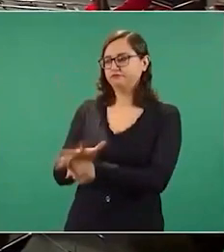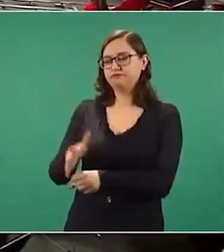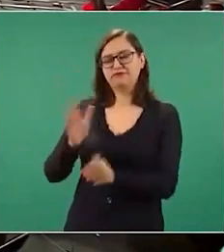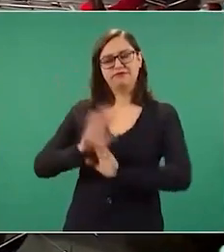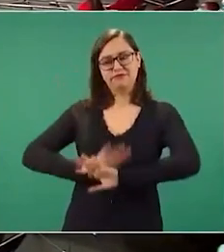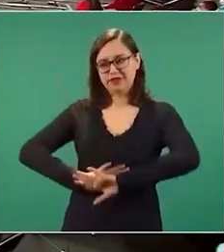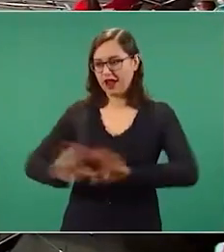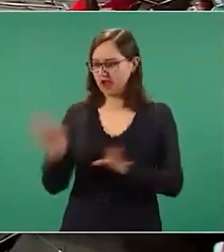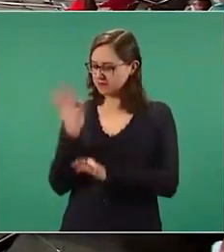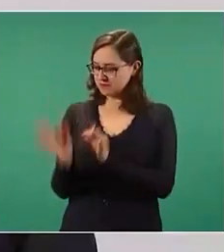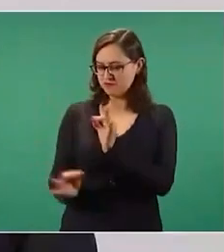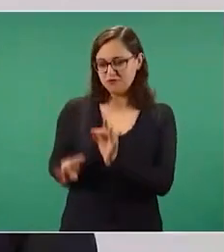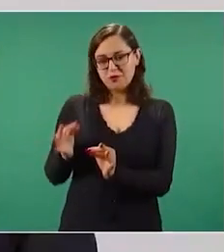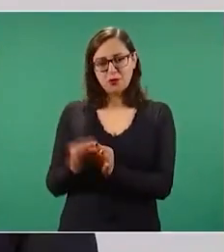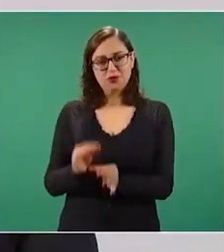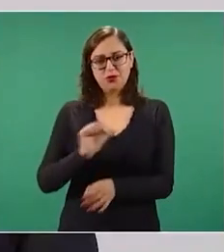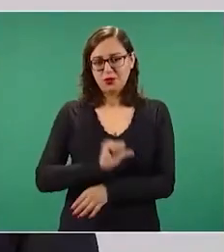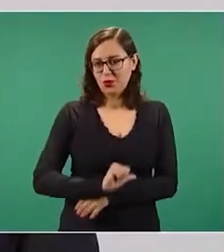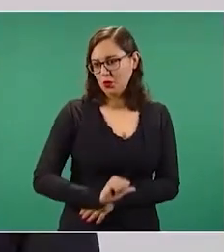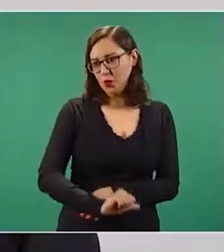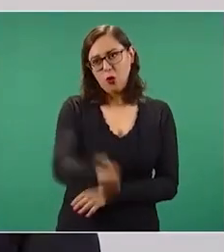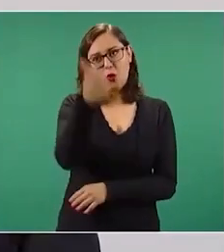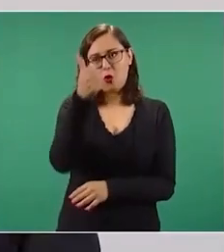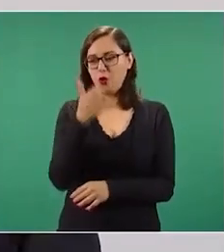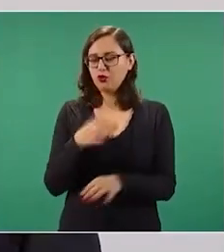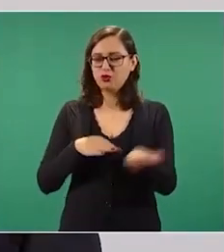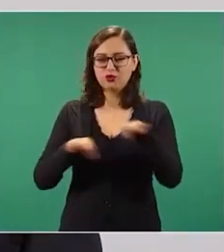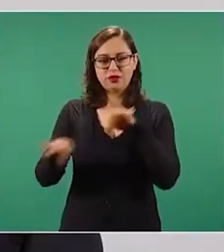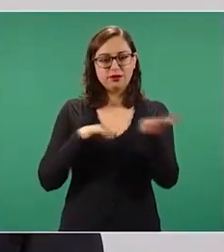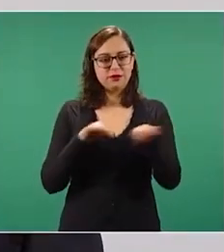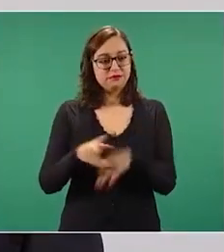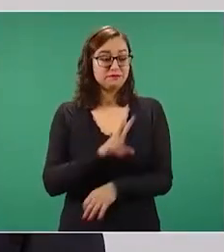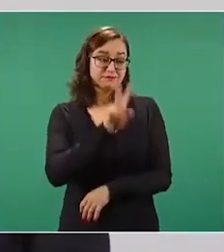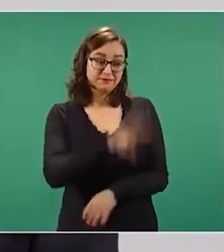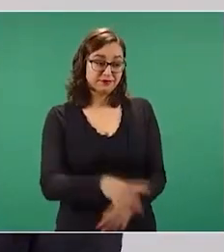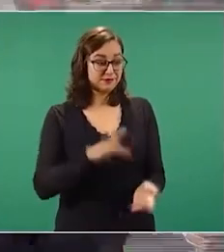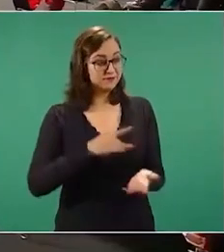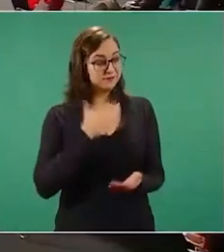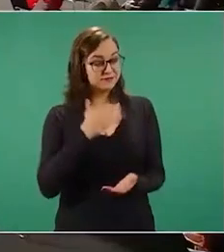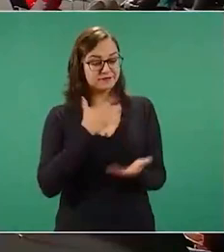mariposa entonces le agradecemos mucho